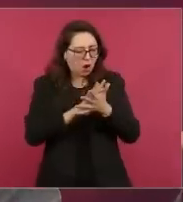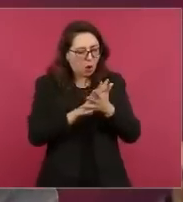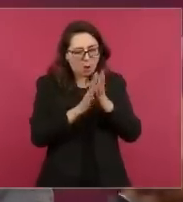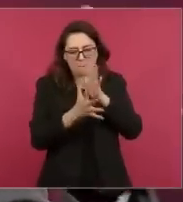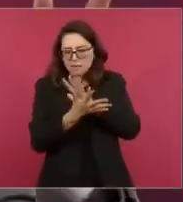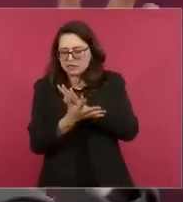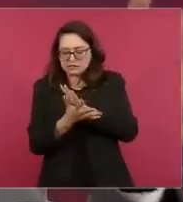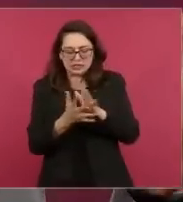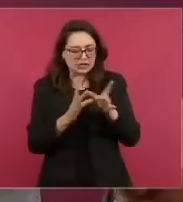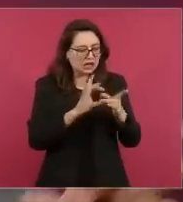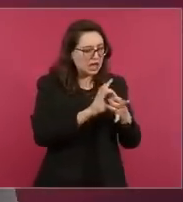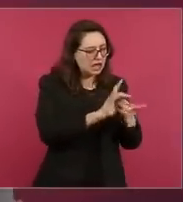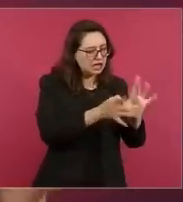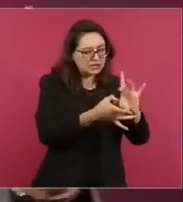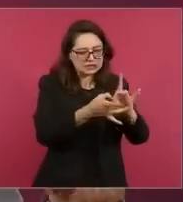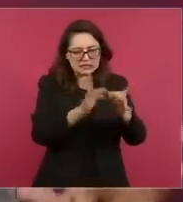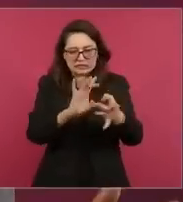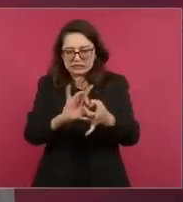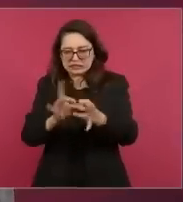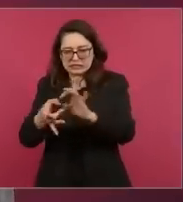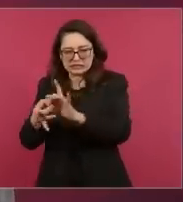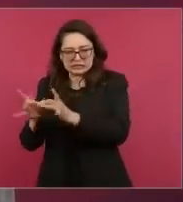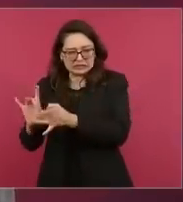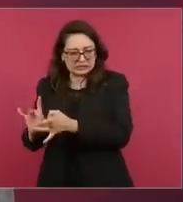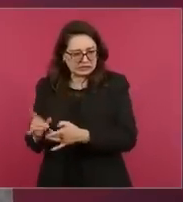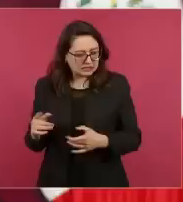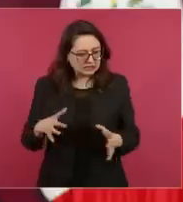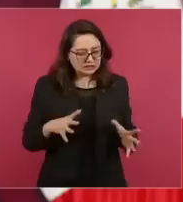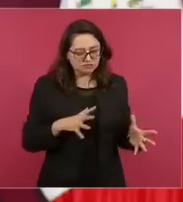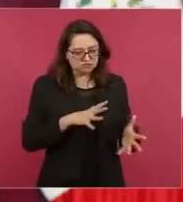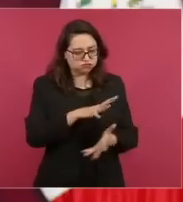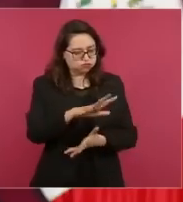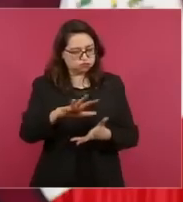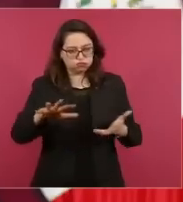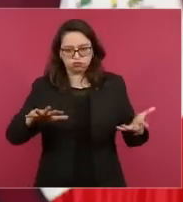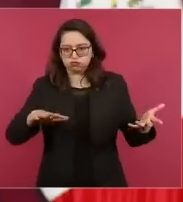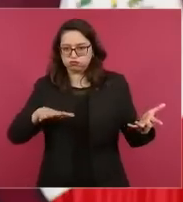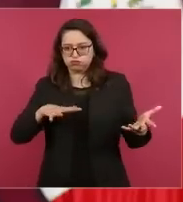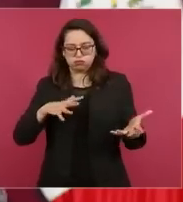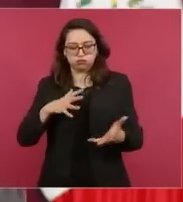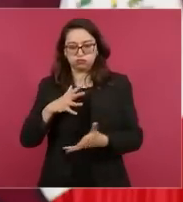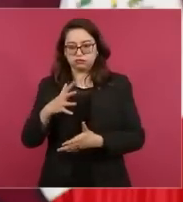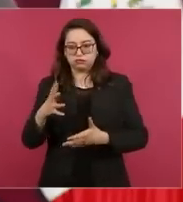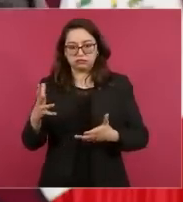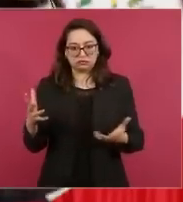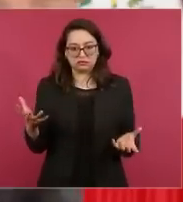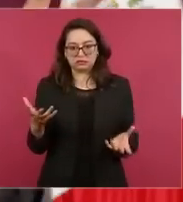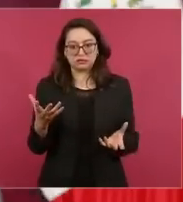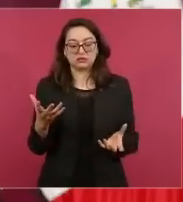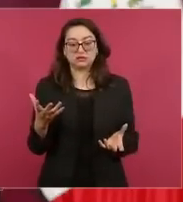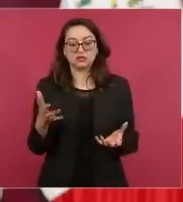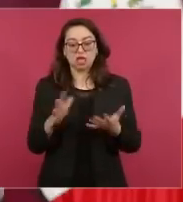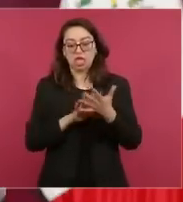componentes que se fue creando, toda esta maraña.